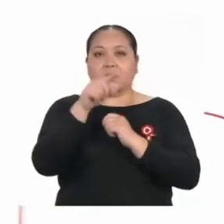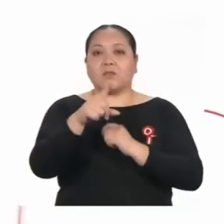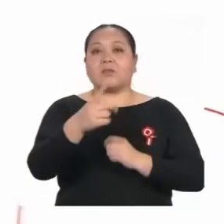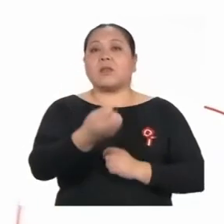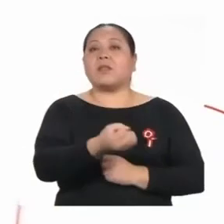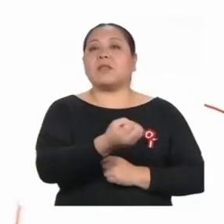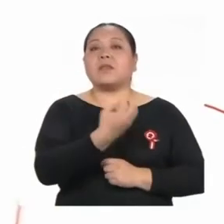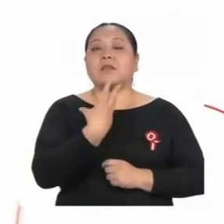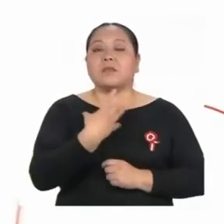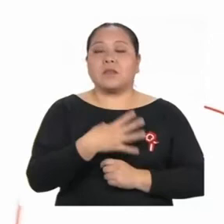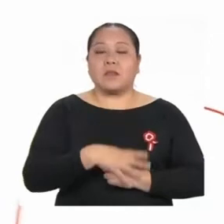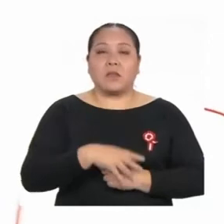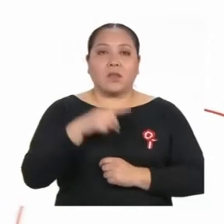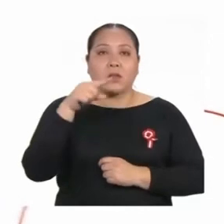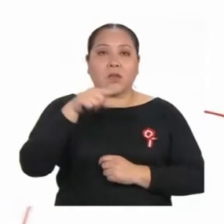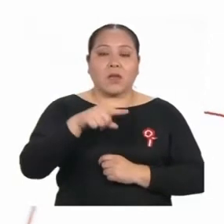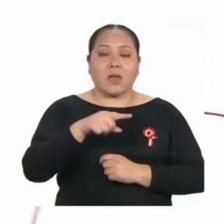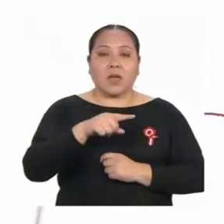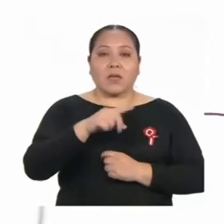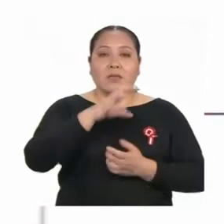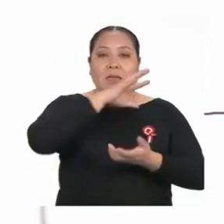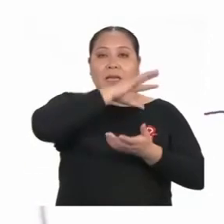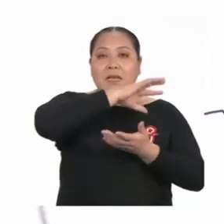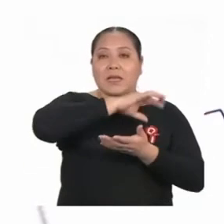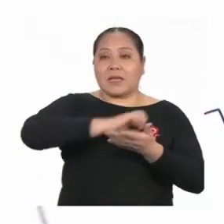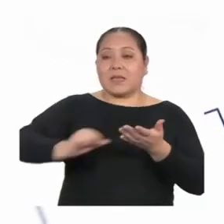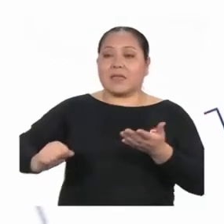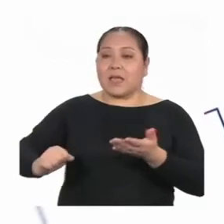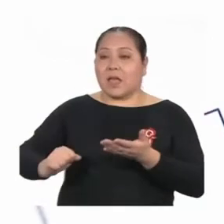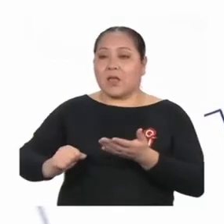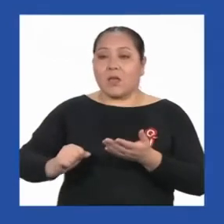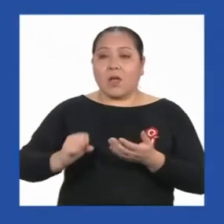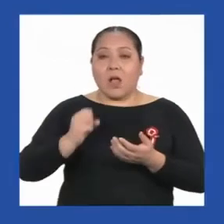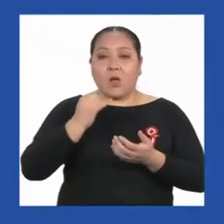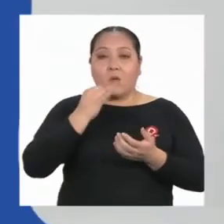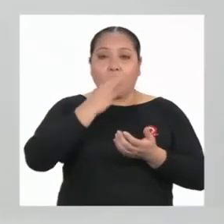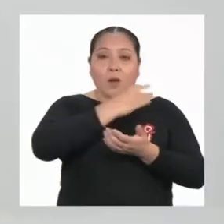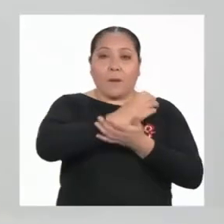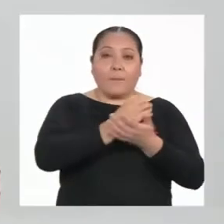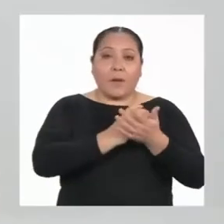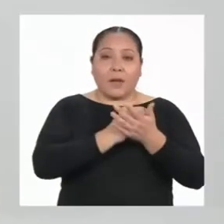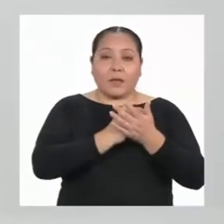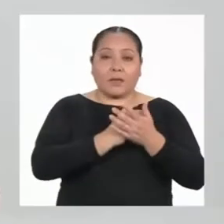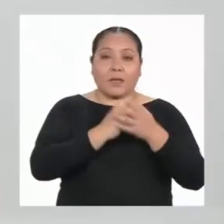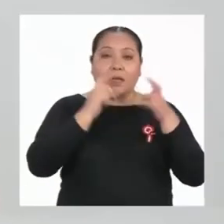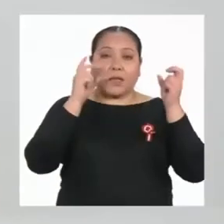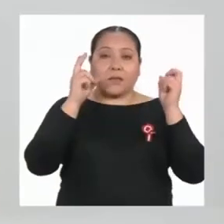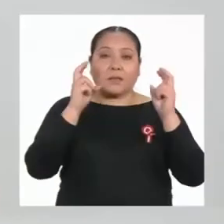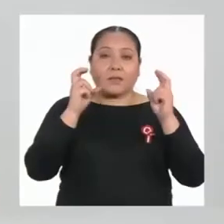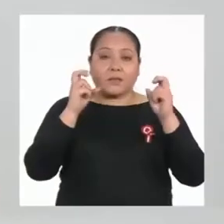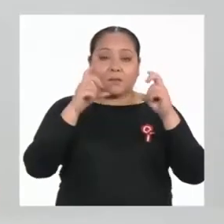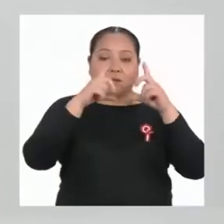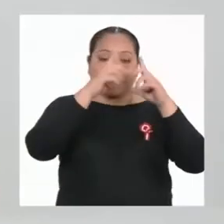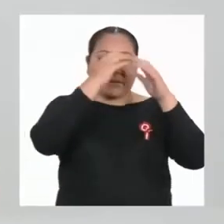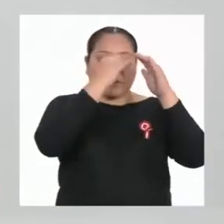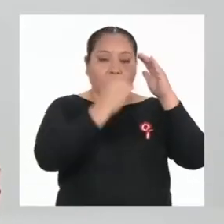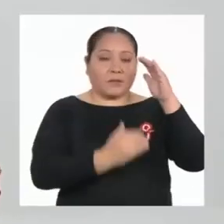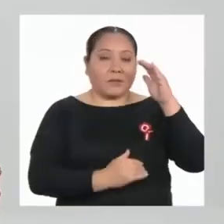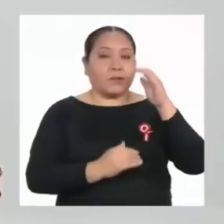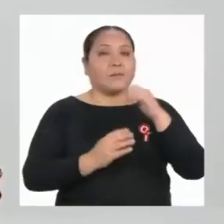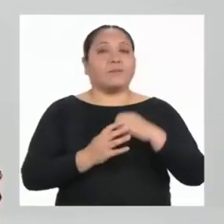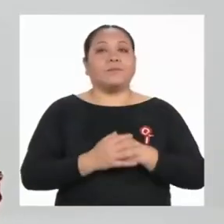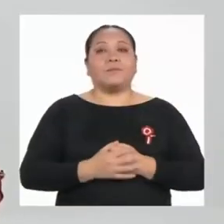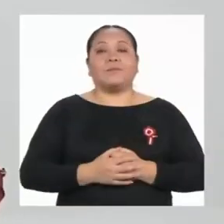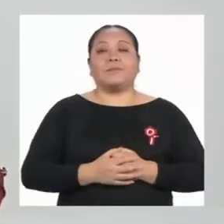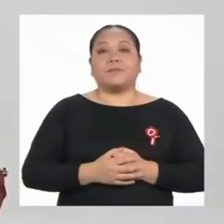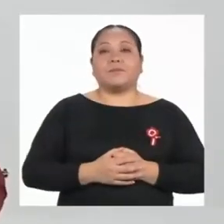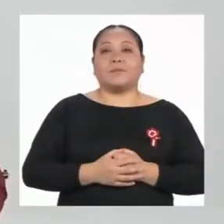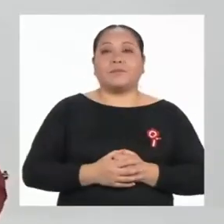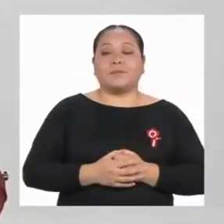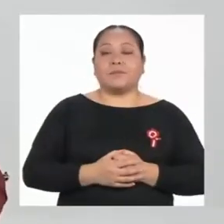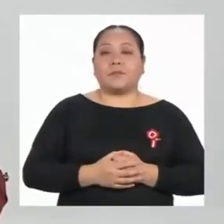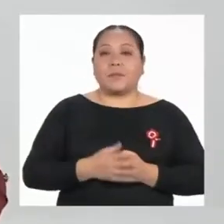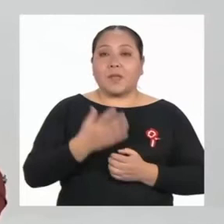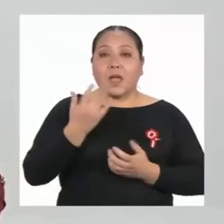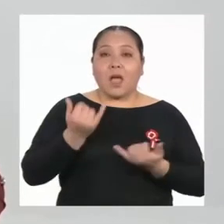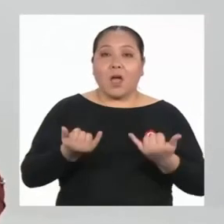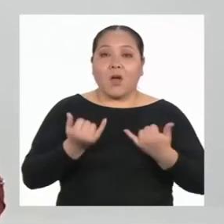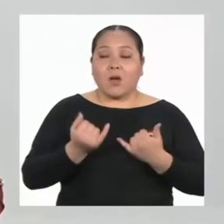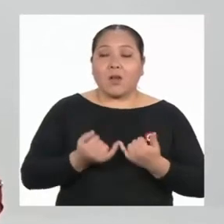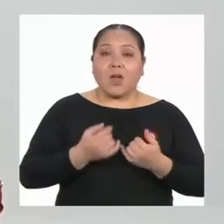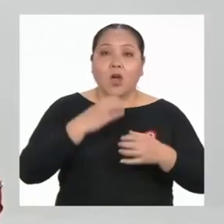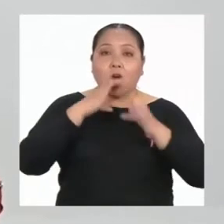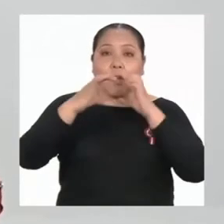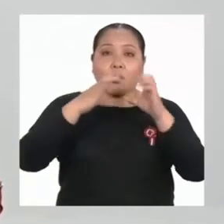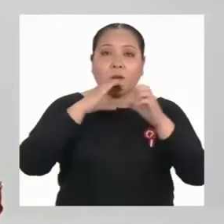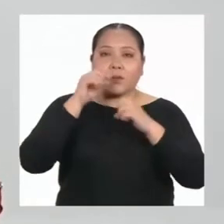indicando que se ha omitido alguna parte del texto. Ahora, Yerenice, ¿qué tal si conversamos un poco